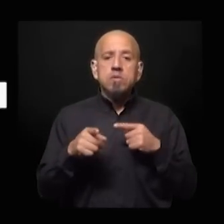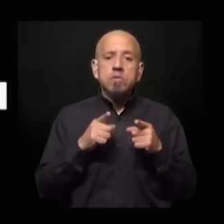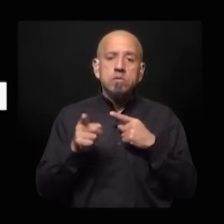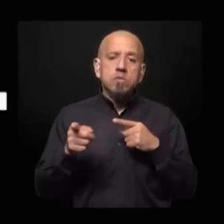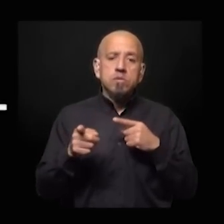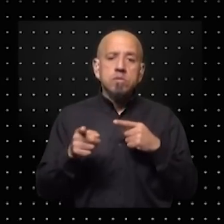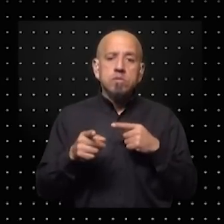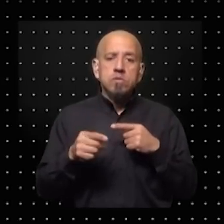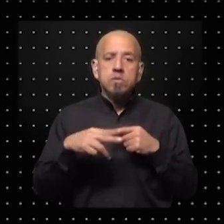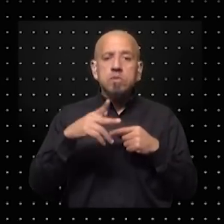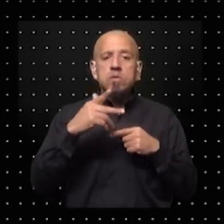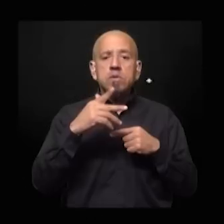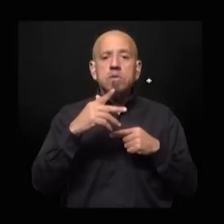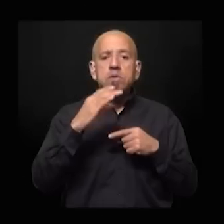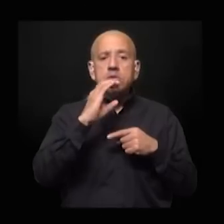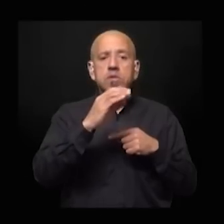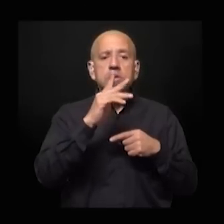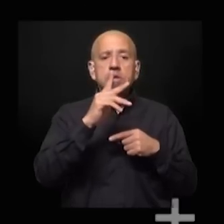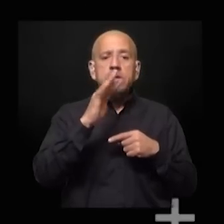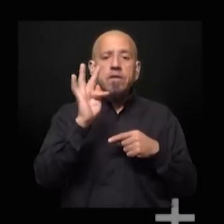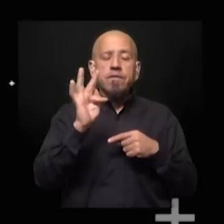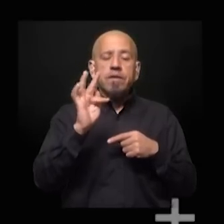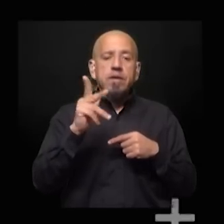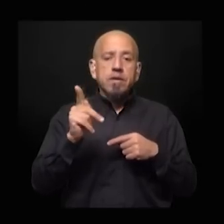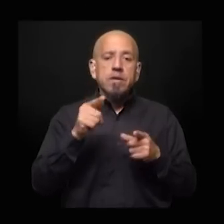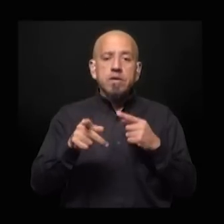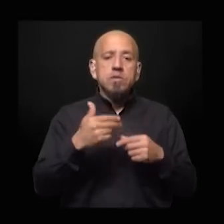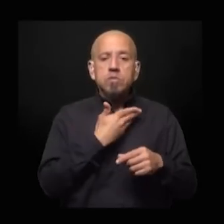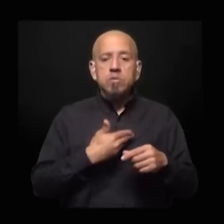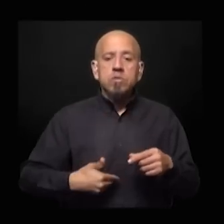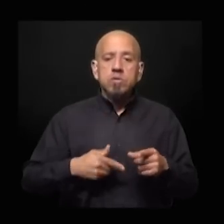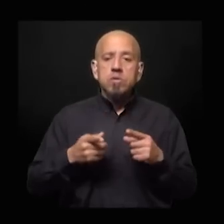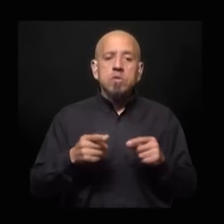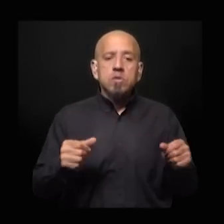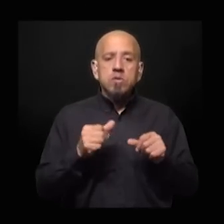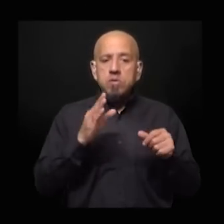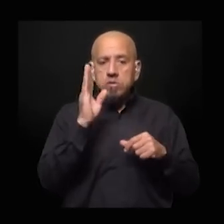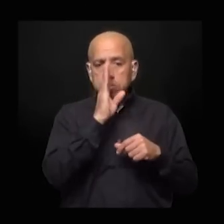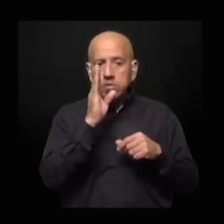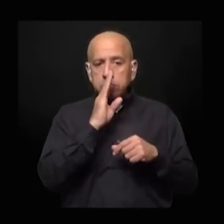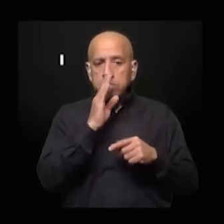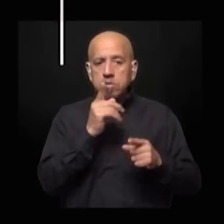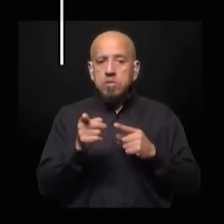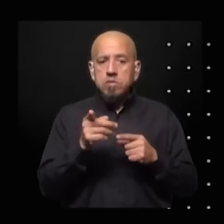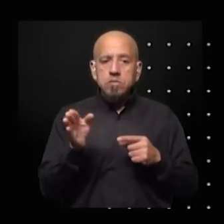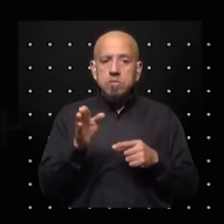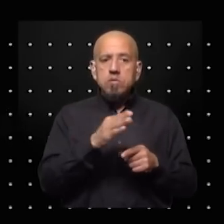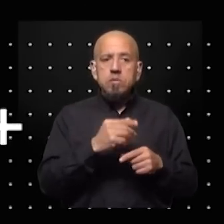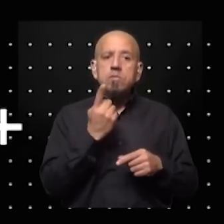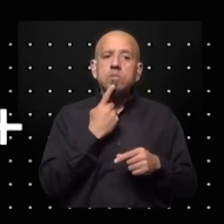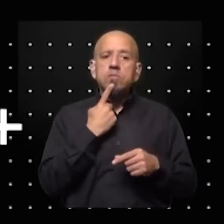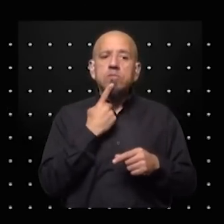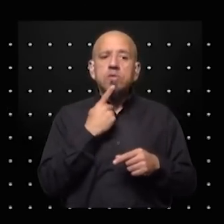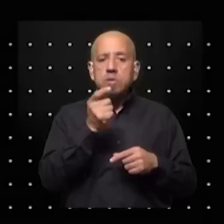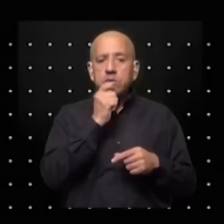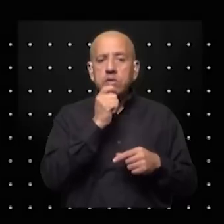asesinato de Cristina Fernández de Kirchner son candidatos que han sido parte de un gobierno que realizó espionaje ilegal de forma masiva a dirigentes políticos a